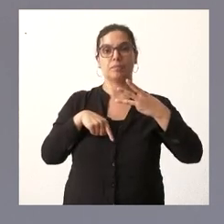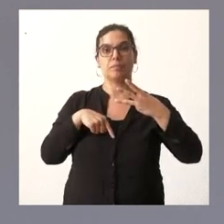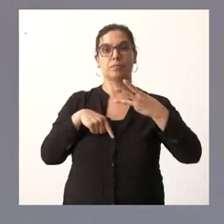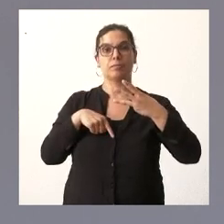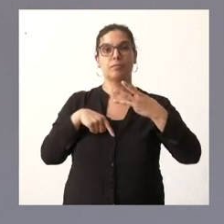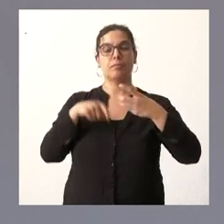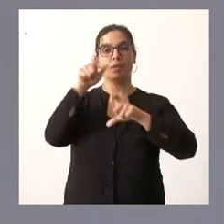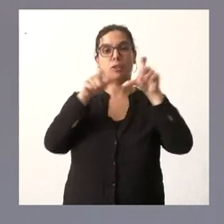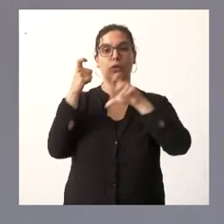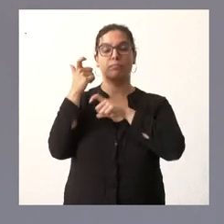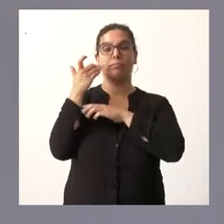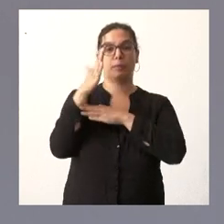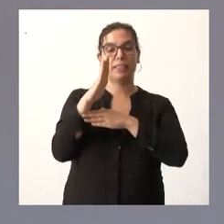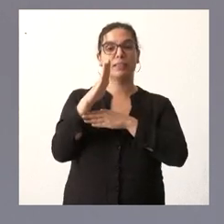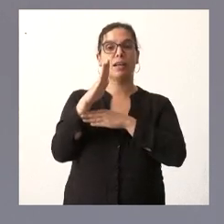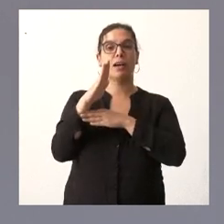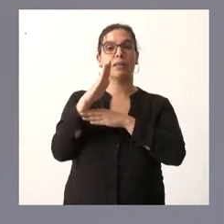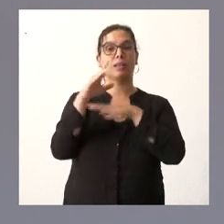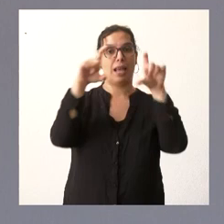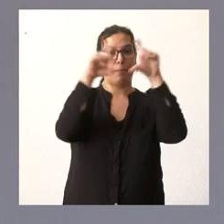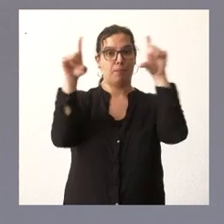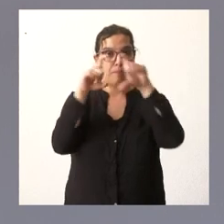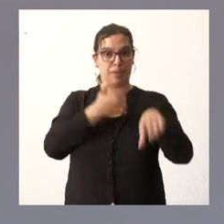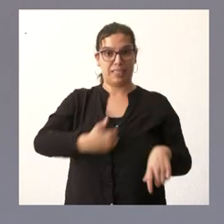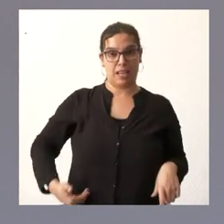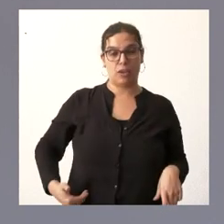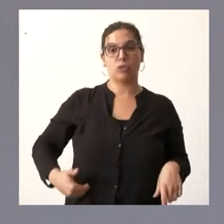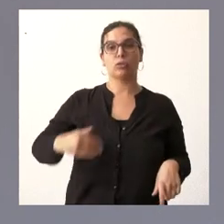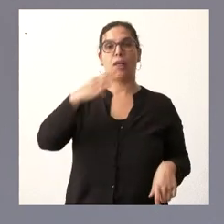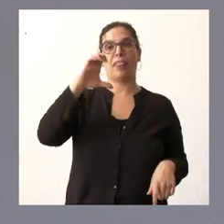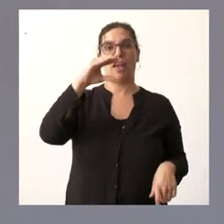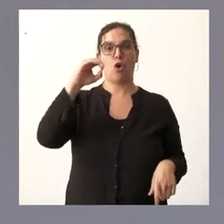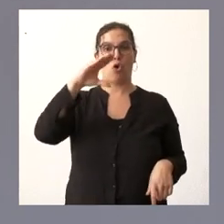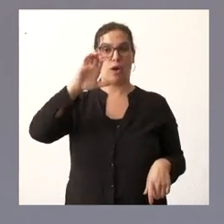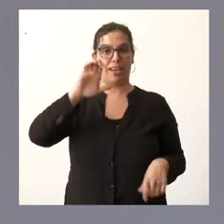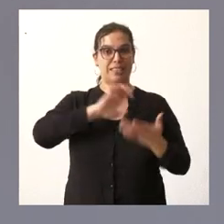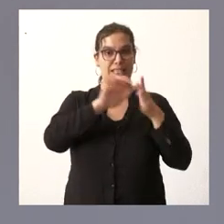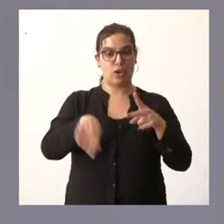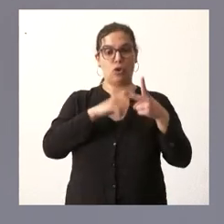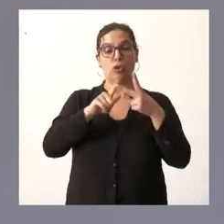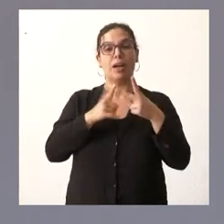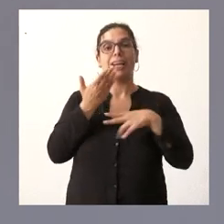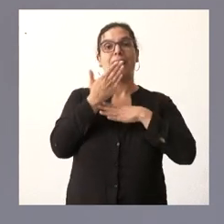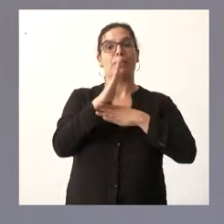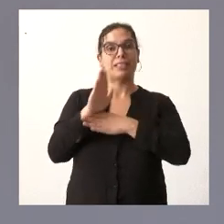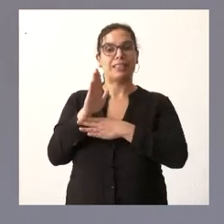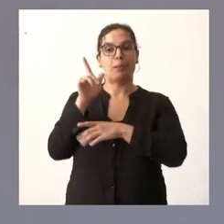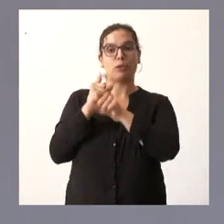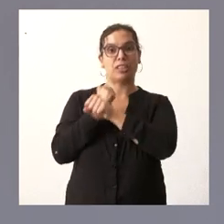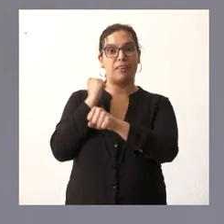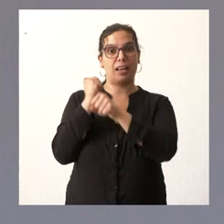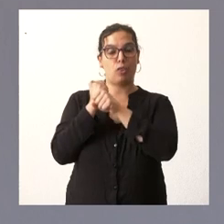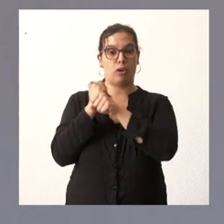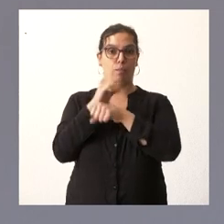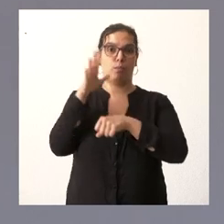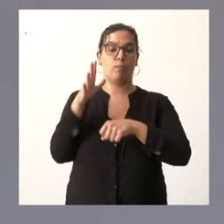los representantes de los empresarios a través de CEO de Castilla y León los representantes de los trabajadores a partir de